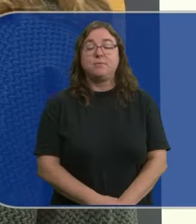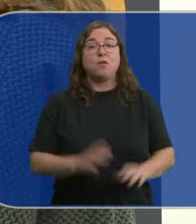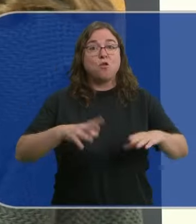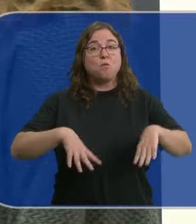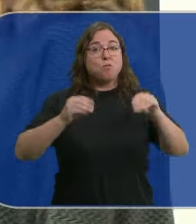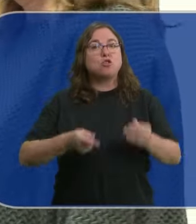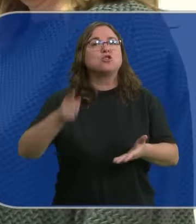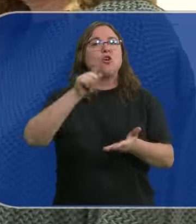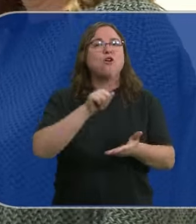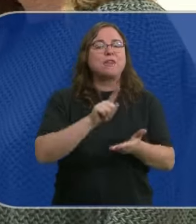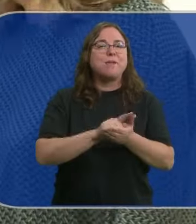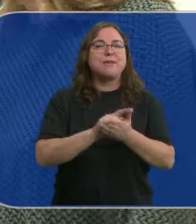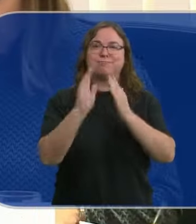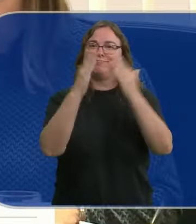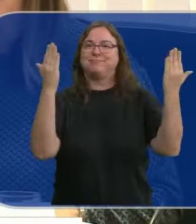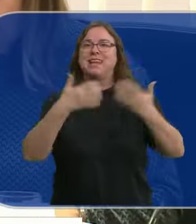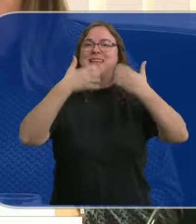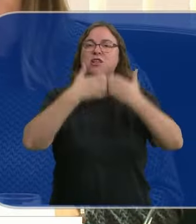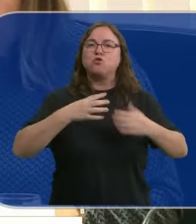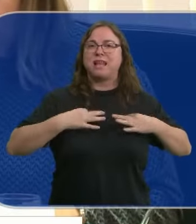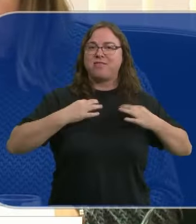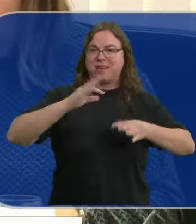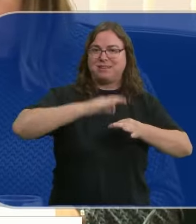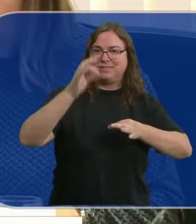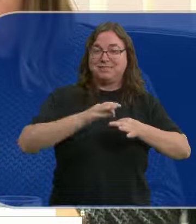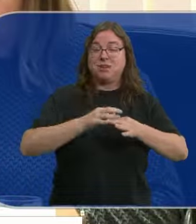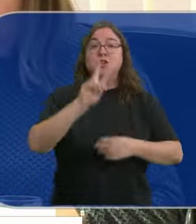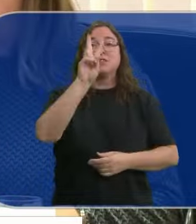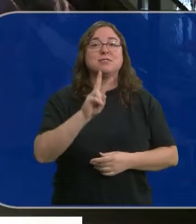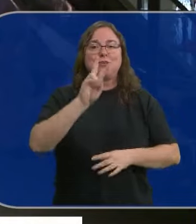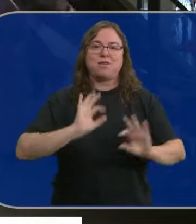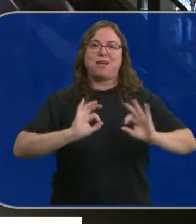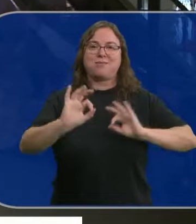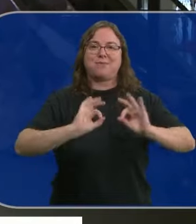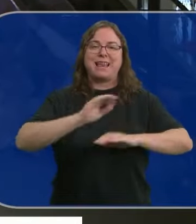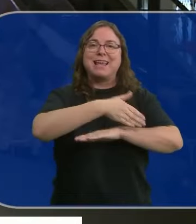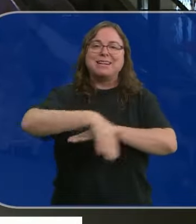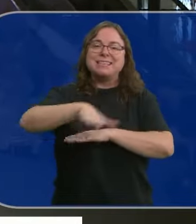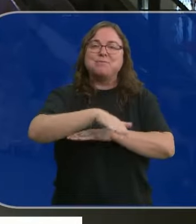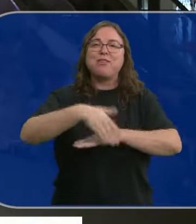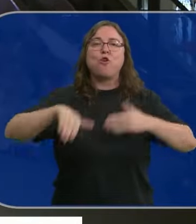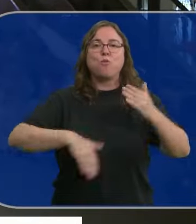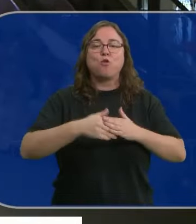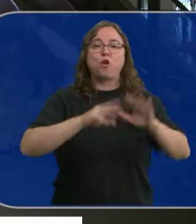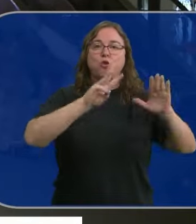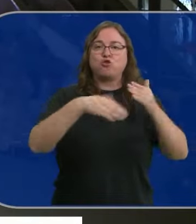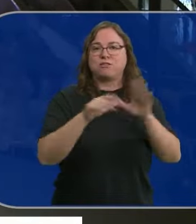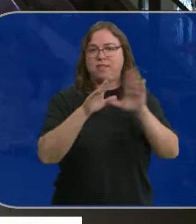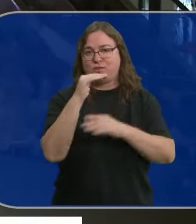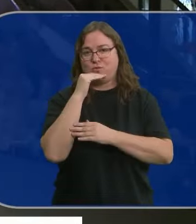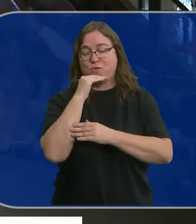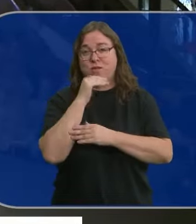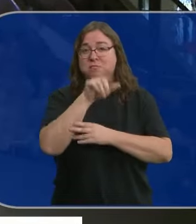Burgos volverá a ser el escaparate de la industria textil de la comunidad con la segunda edición de la pasarela Espacio Moda del 8 al 10 de octubre.